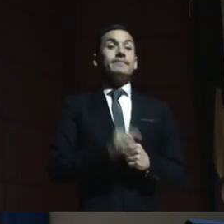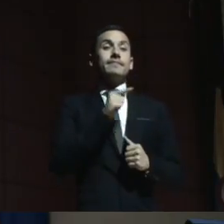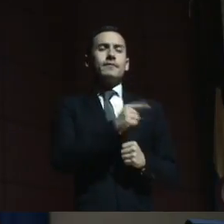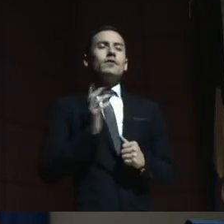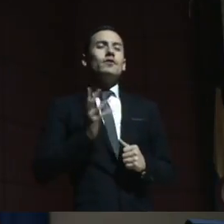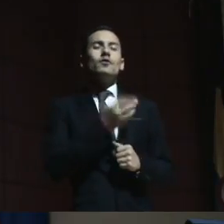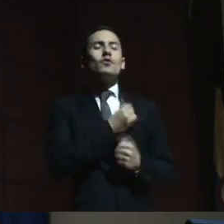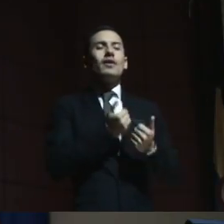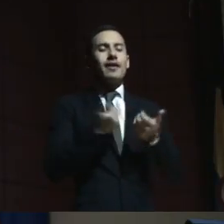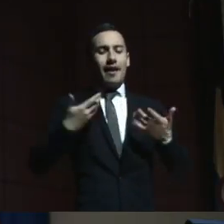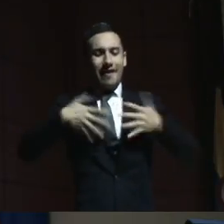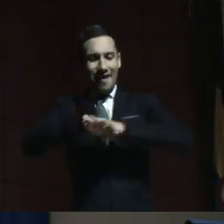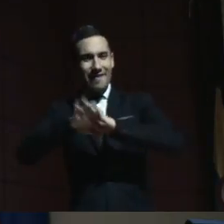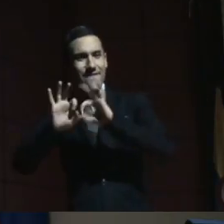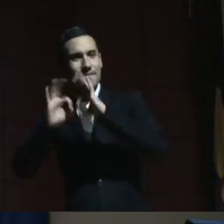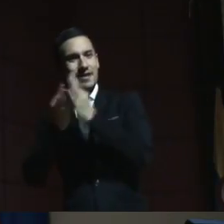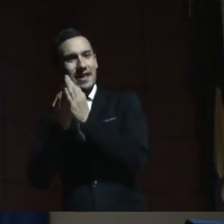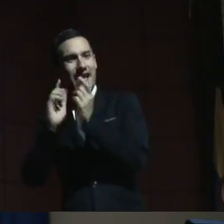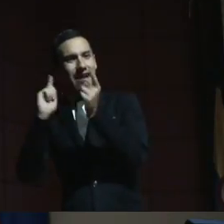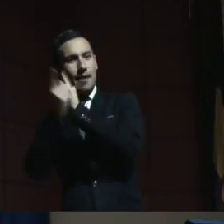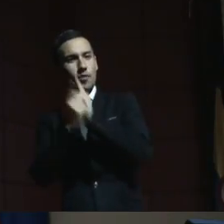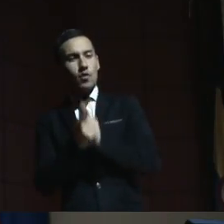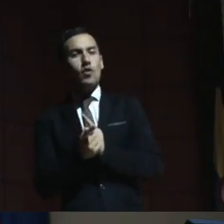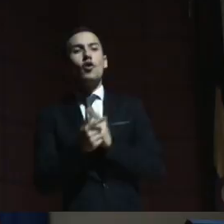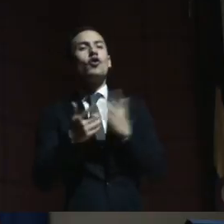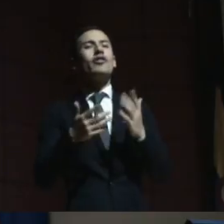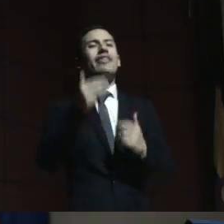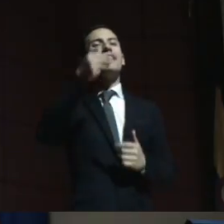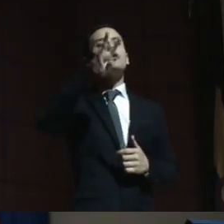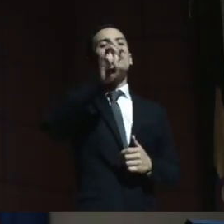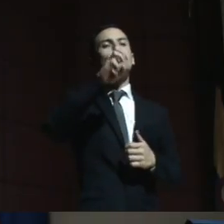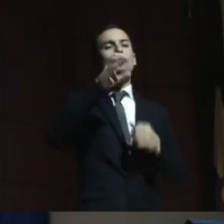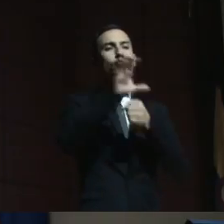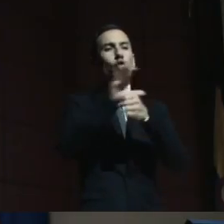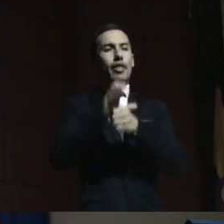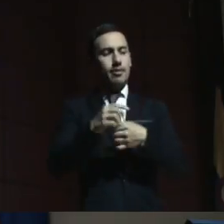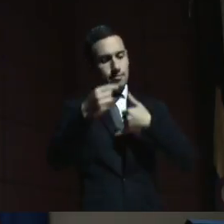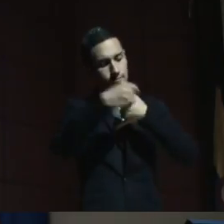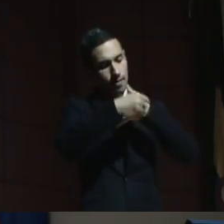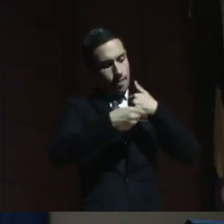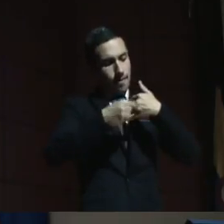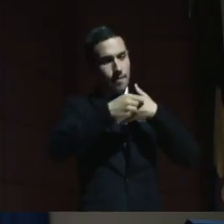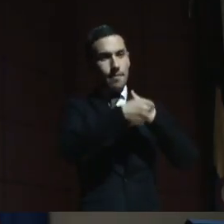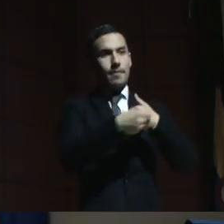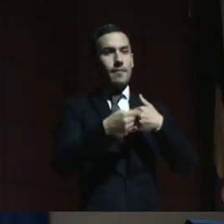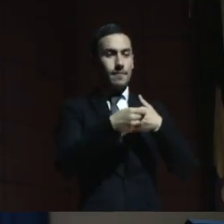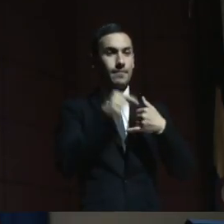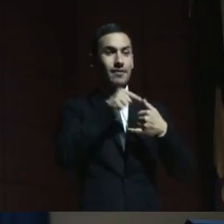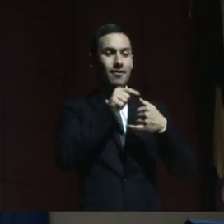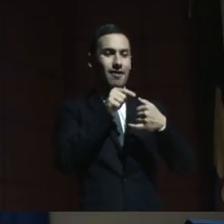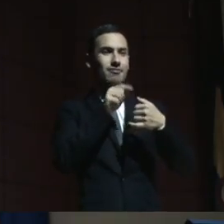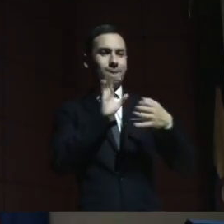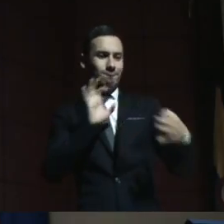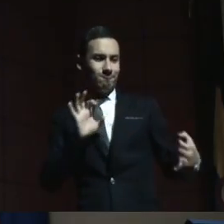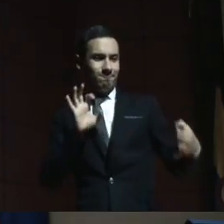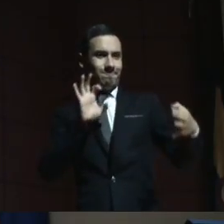con la red de Familias por el Cambio, que trabajamos en 18 ciudades del país, un aliado, todas estas